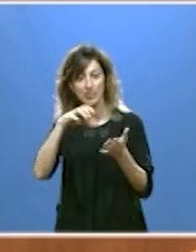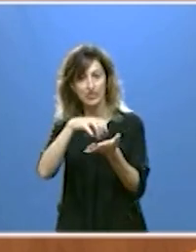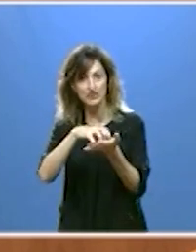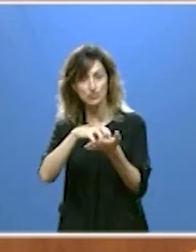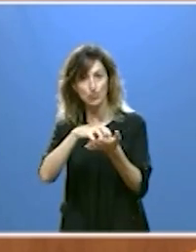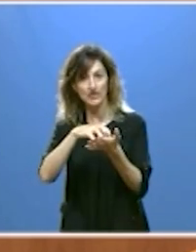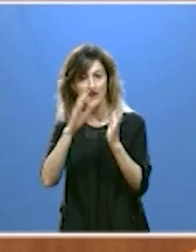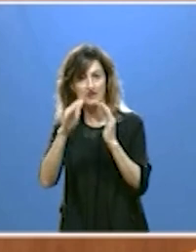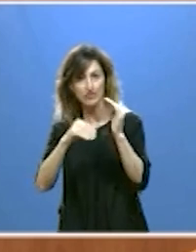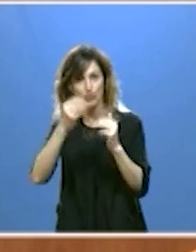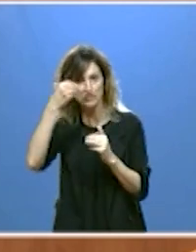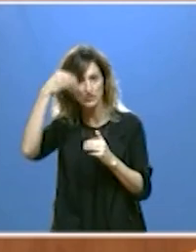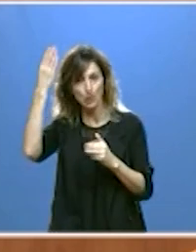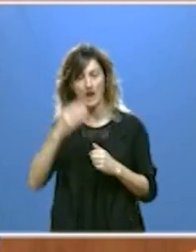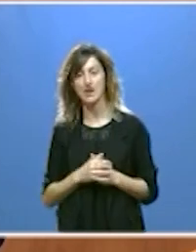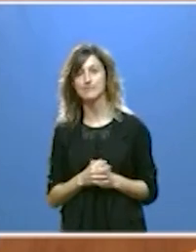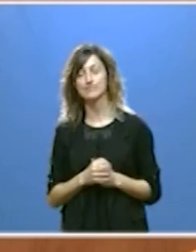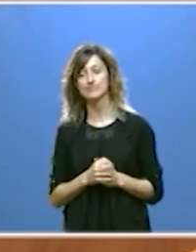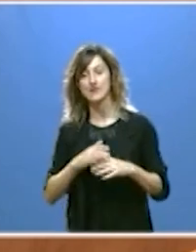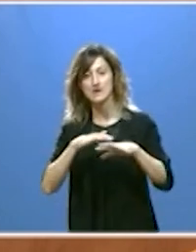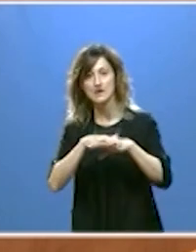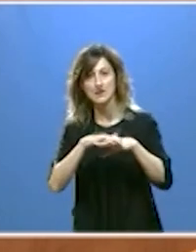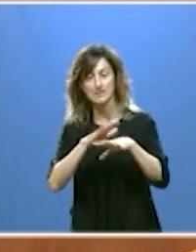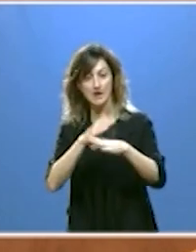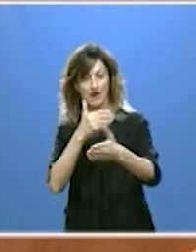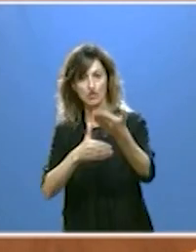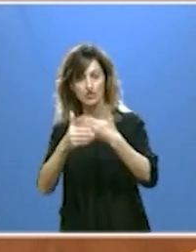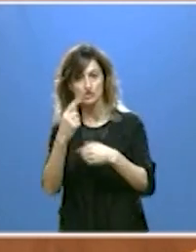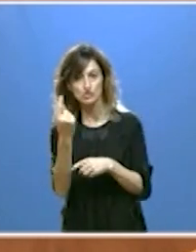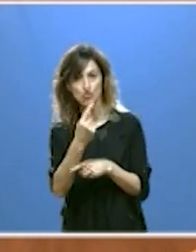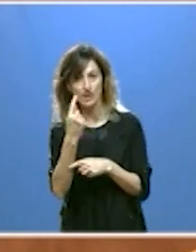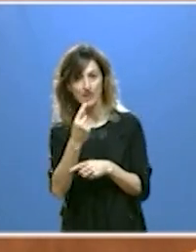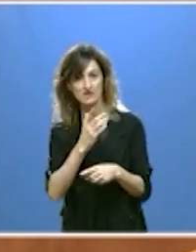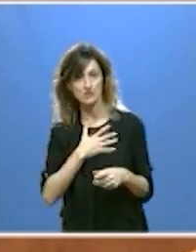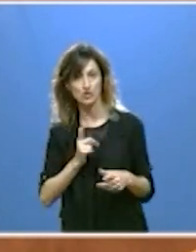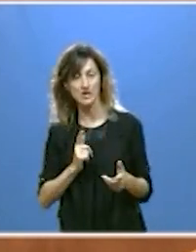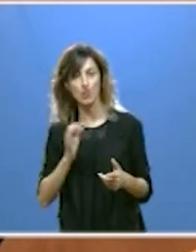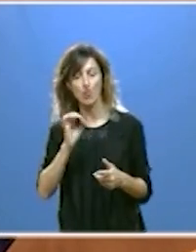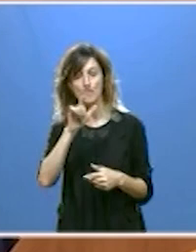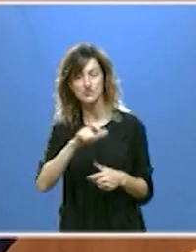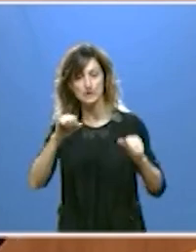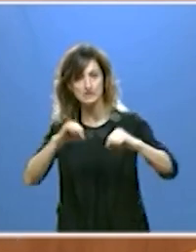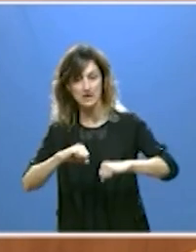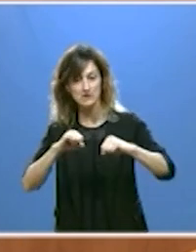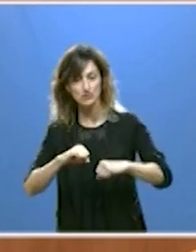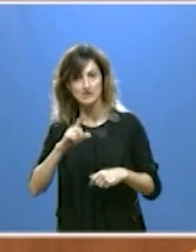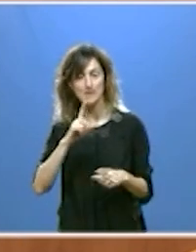virtual o nuevas redes para colaborar en la atención de la soledad no deseada de las personas mayores y la prevención del